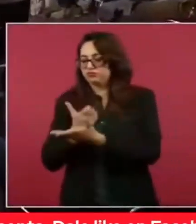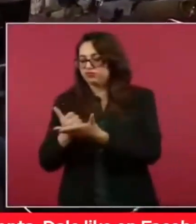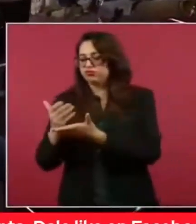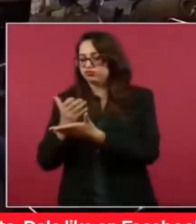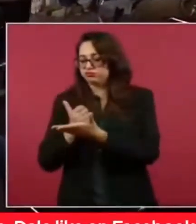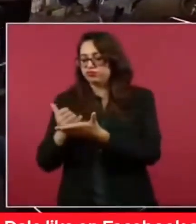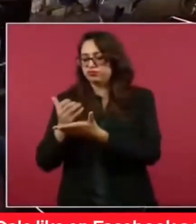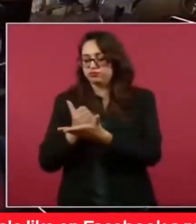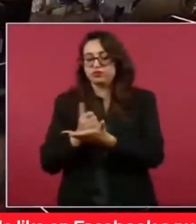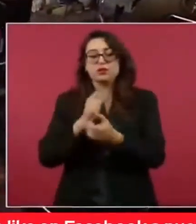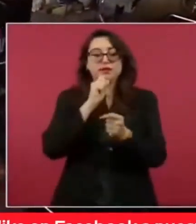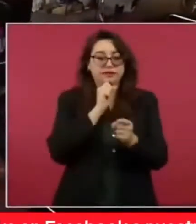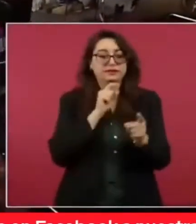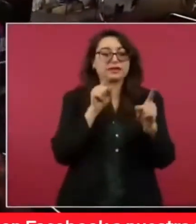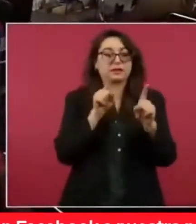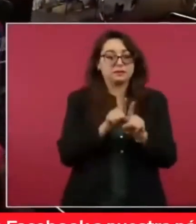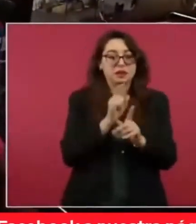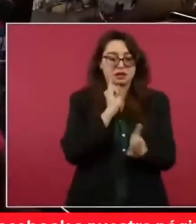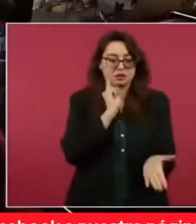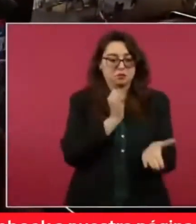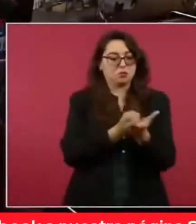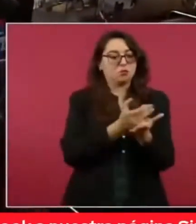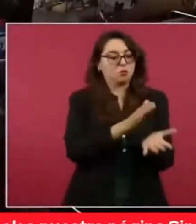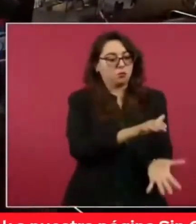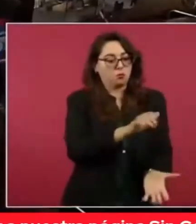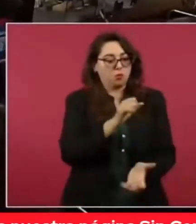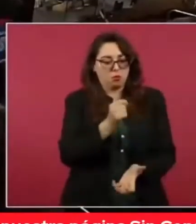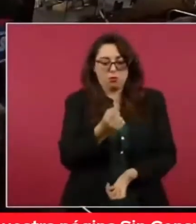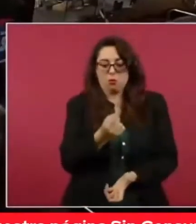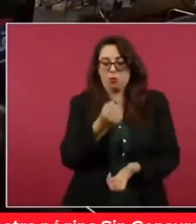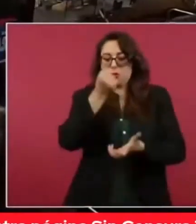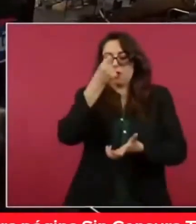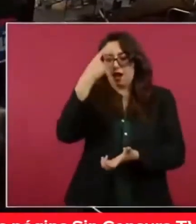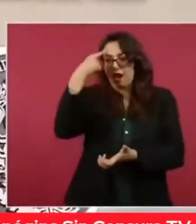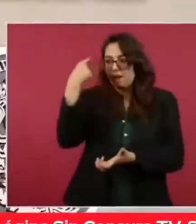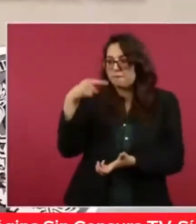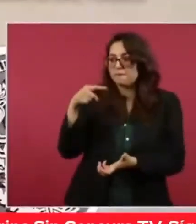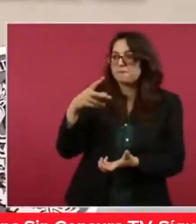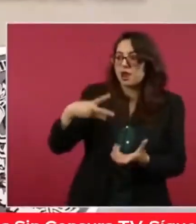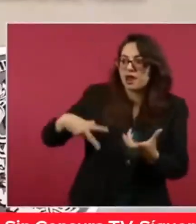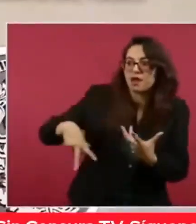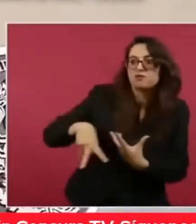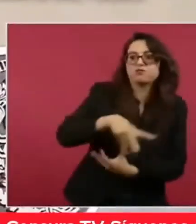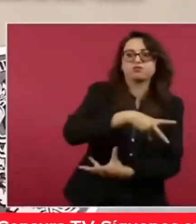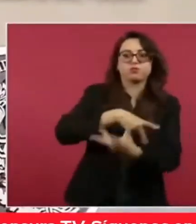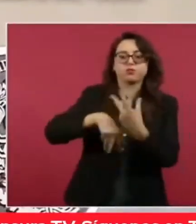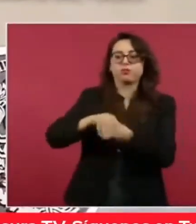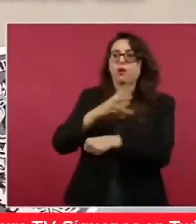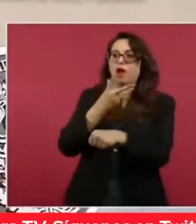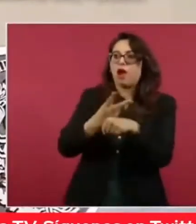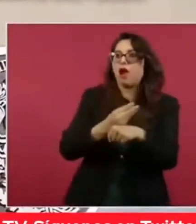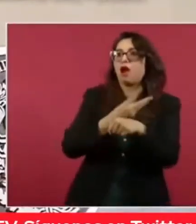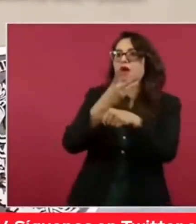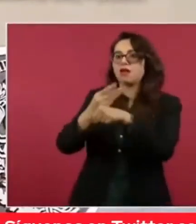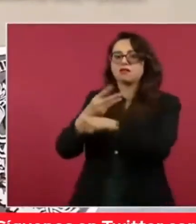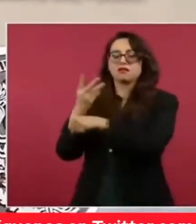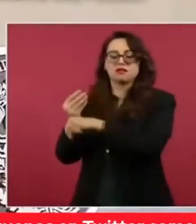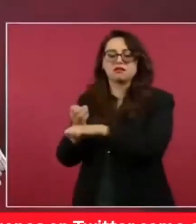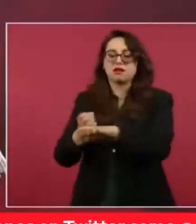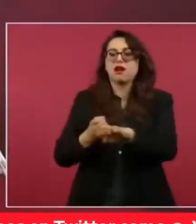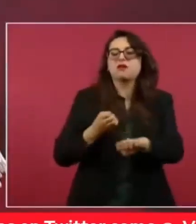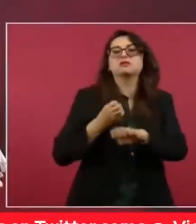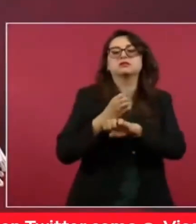locales tendrán más recursos para invertir en la mejora de servicios públicos, en la creación de nuevas infraestructuras para satisfacer las